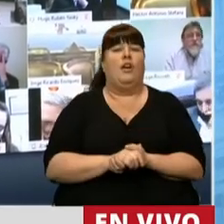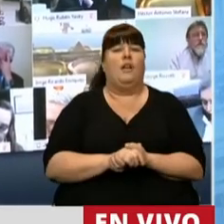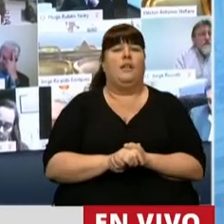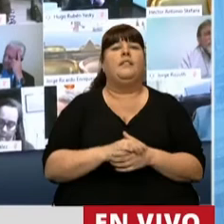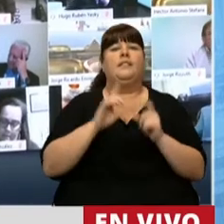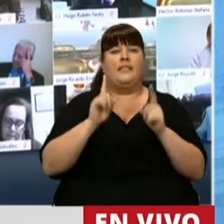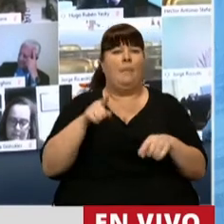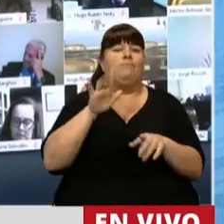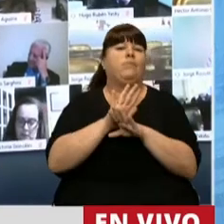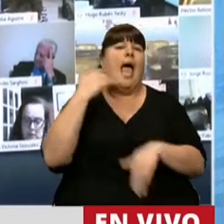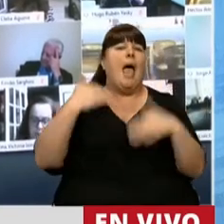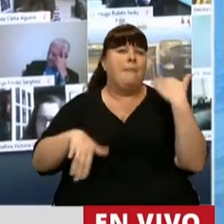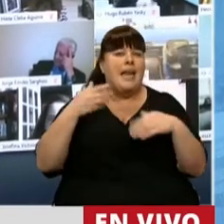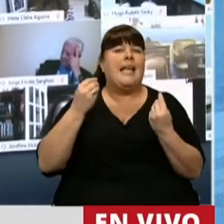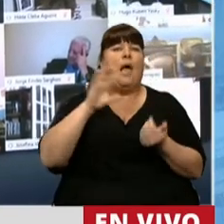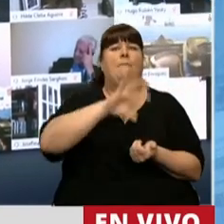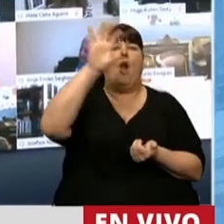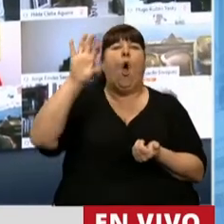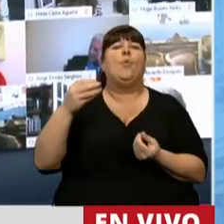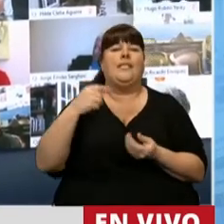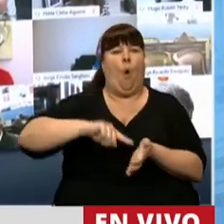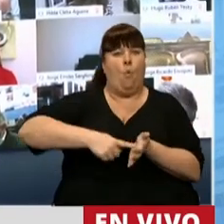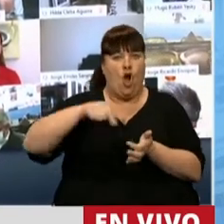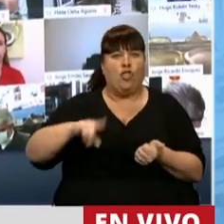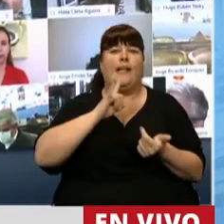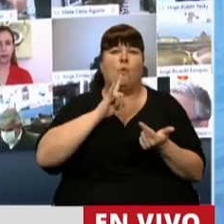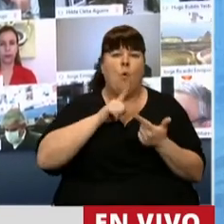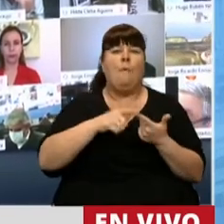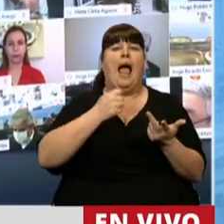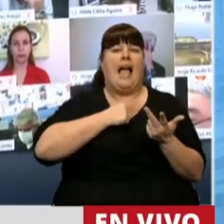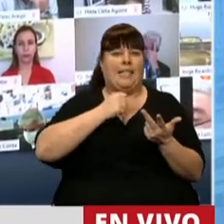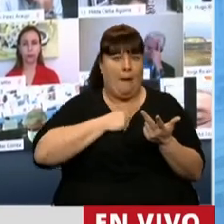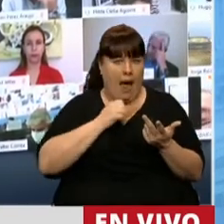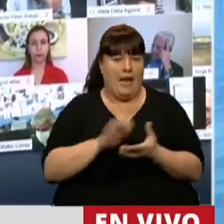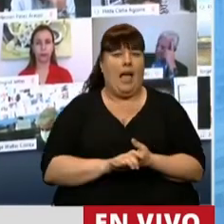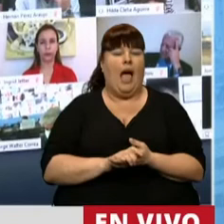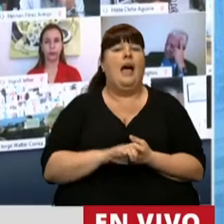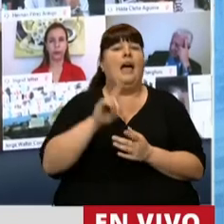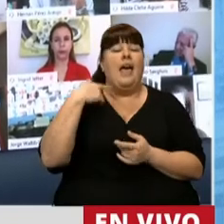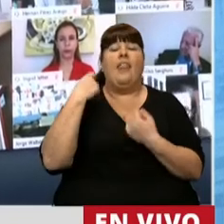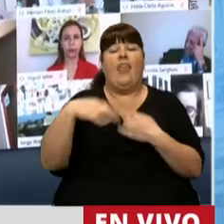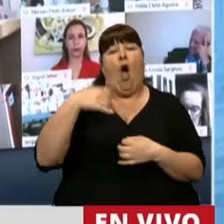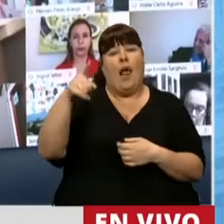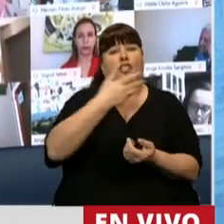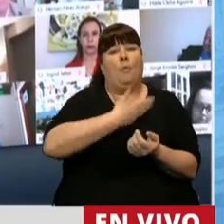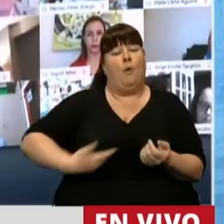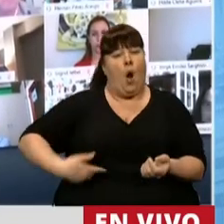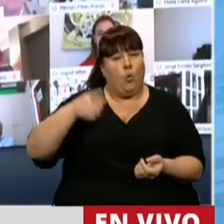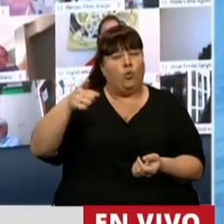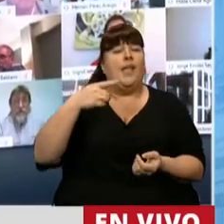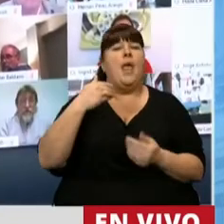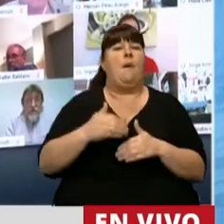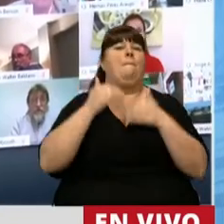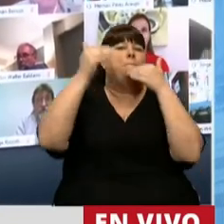emergencia a provincias como Buenos Aires, Tucumán y Catamarca y faculta al Ejecutivo a